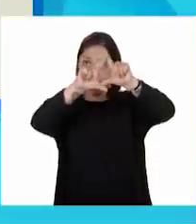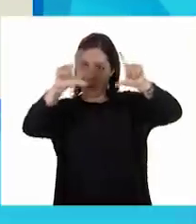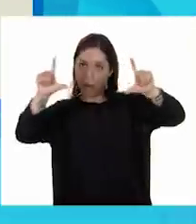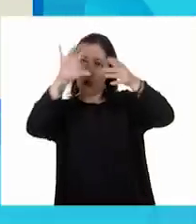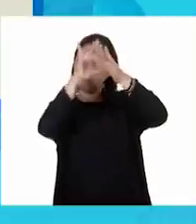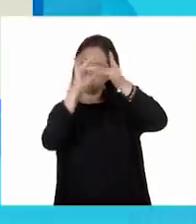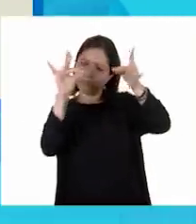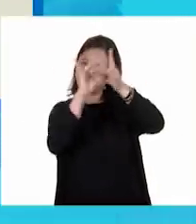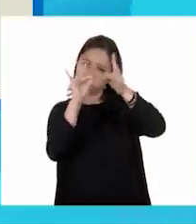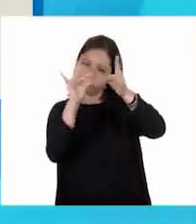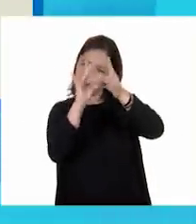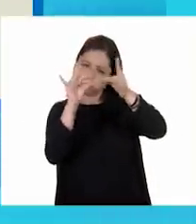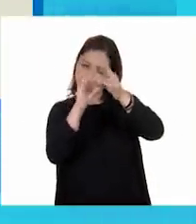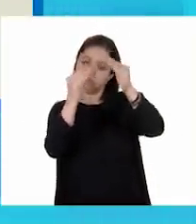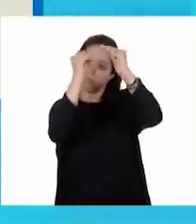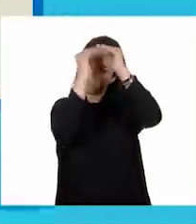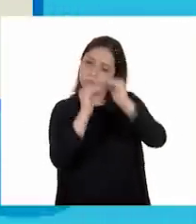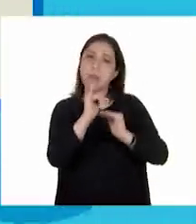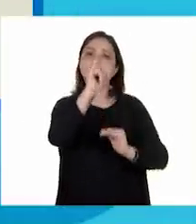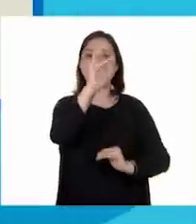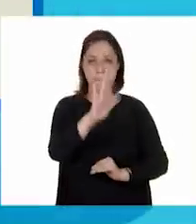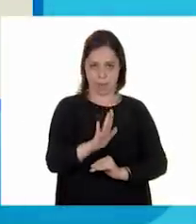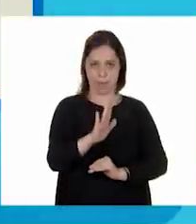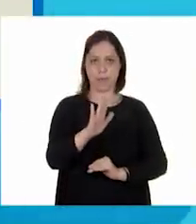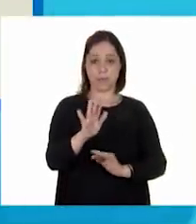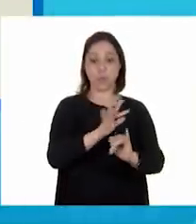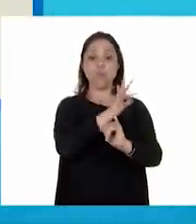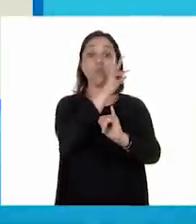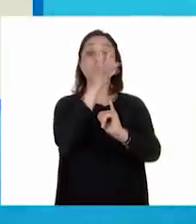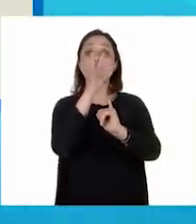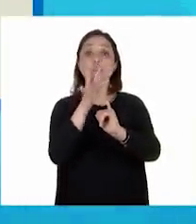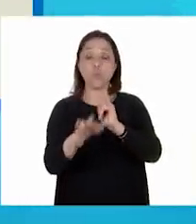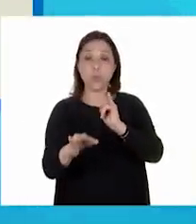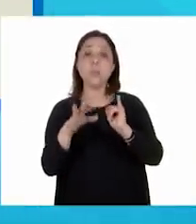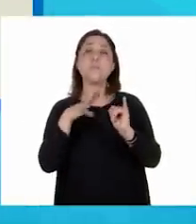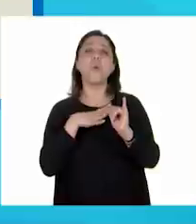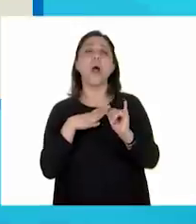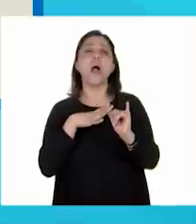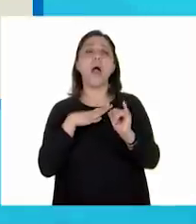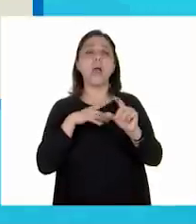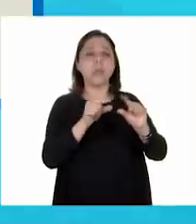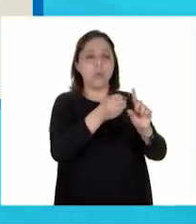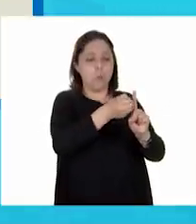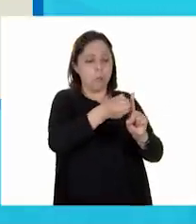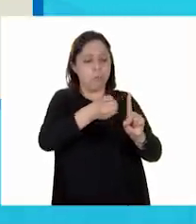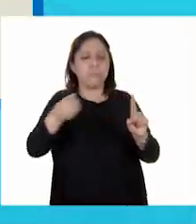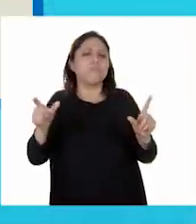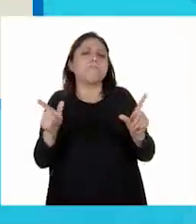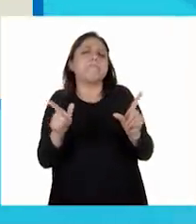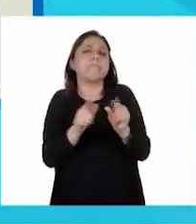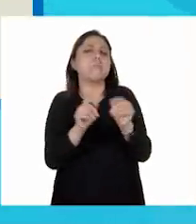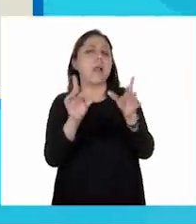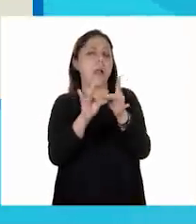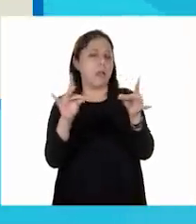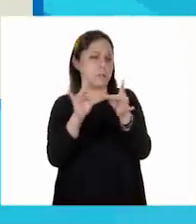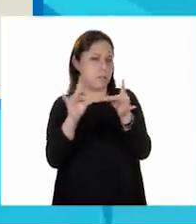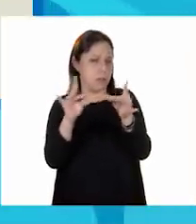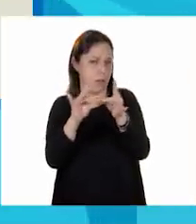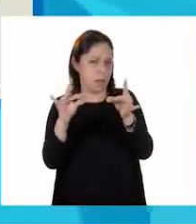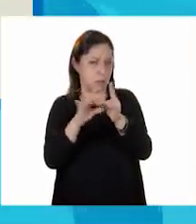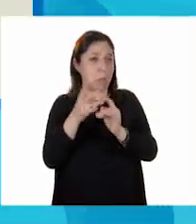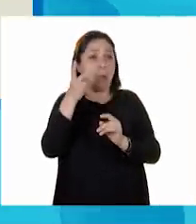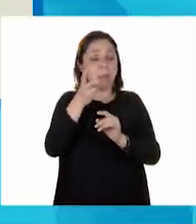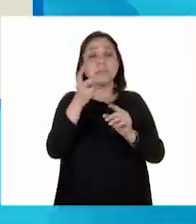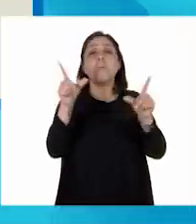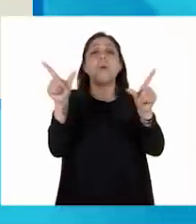y viene la imagen. Excelente. Y al final hay una pequeña acotación. Perfecto. Y aquí esta ficha es